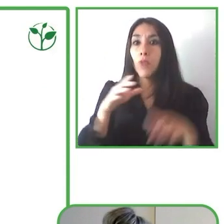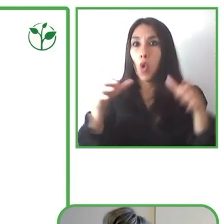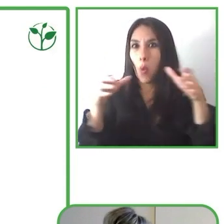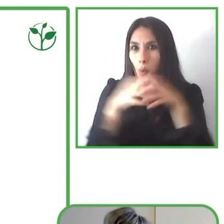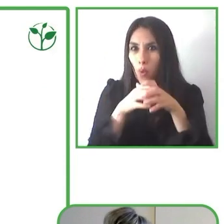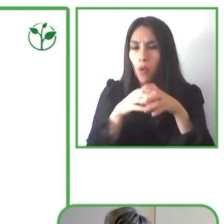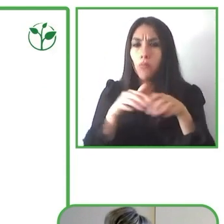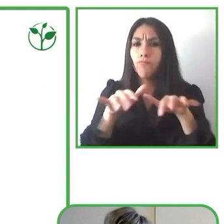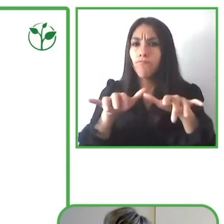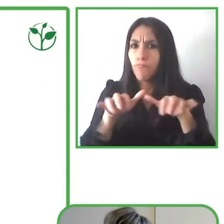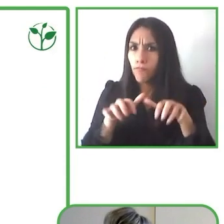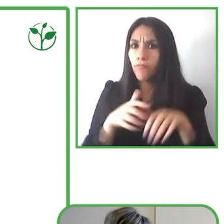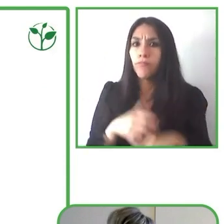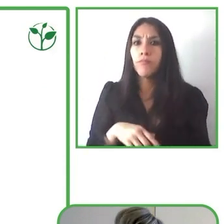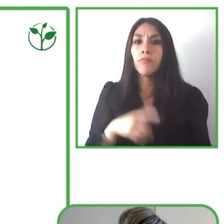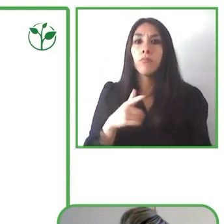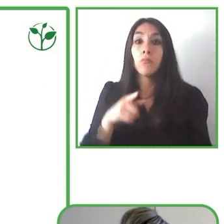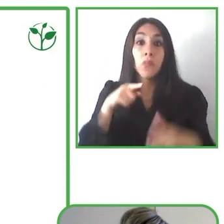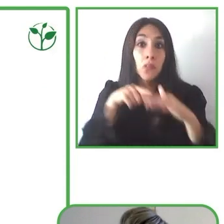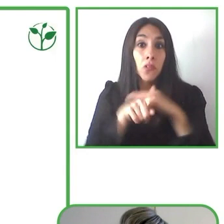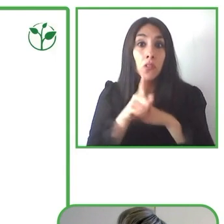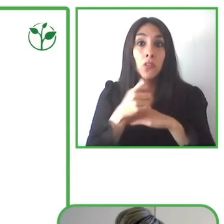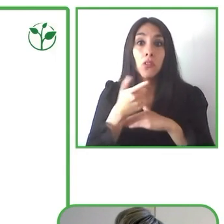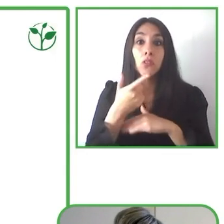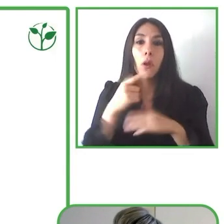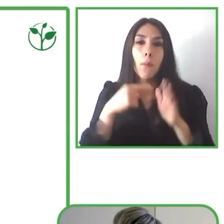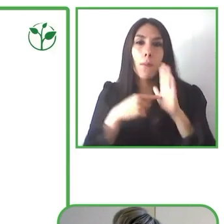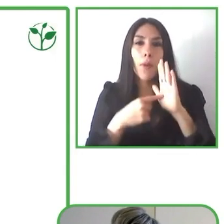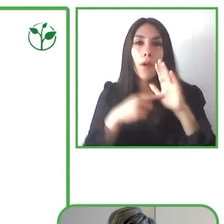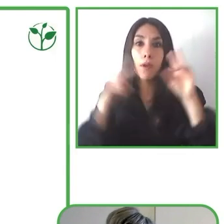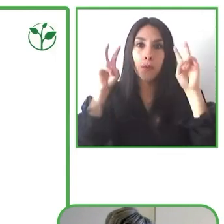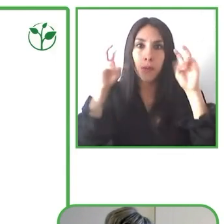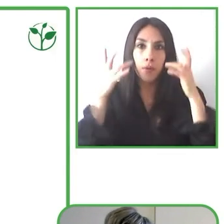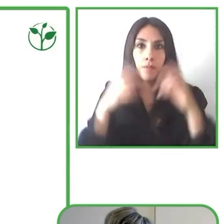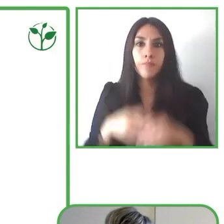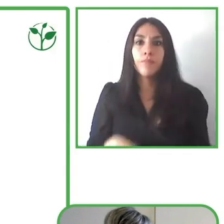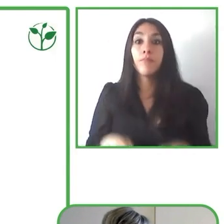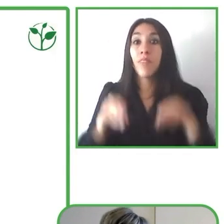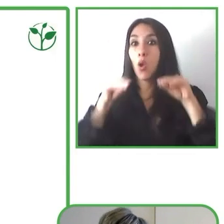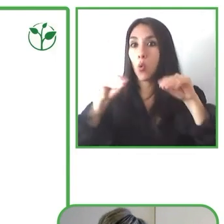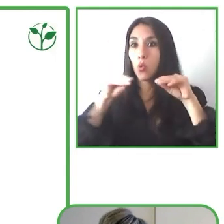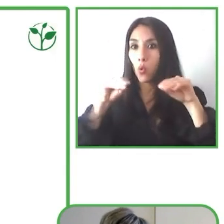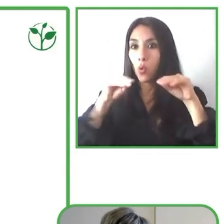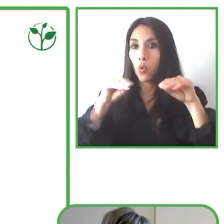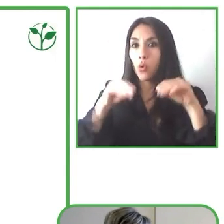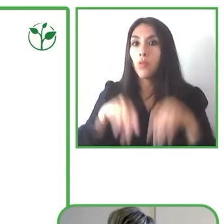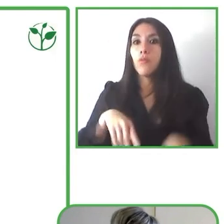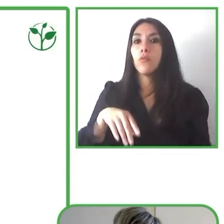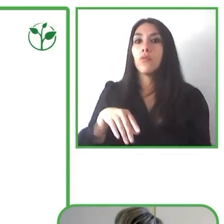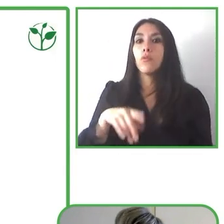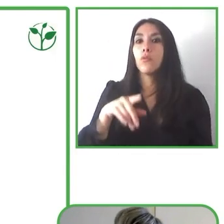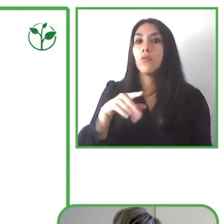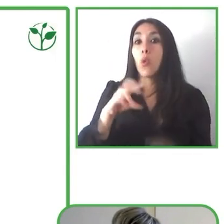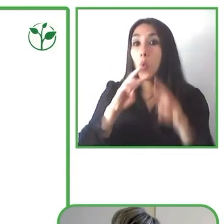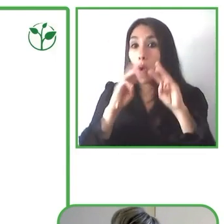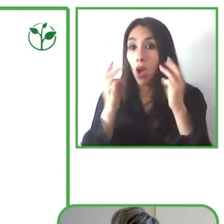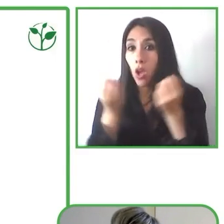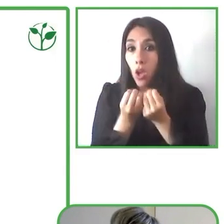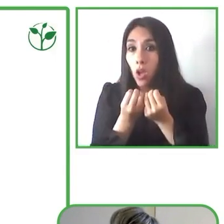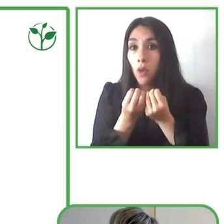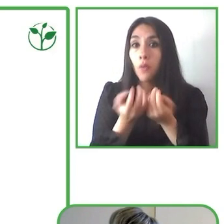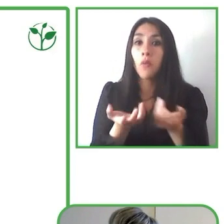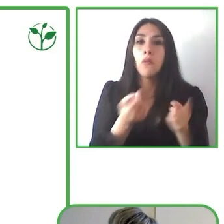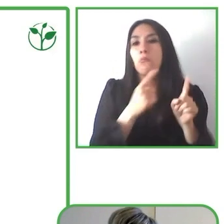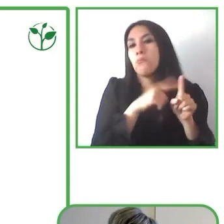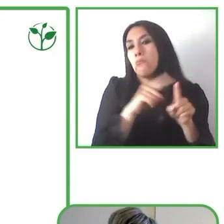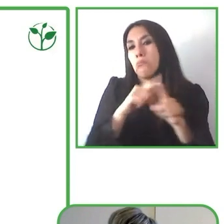académicas, artículos, libros, congresos y cursos, etc. Ahora, es posible buscar hasta